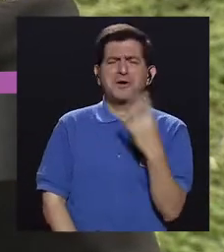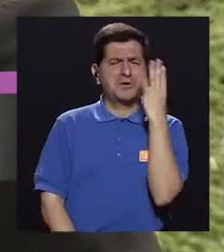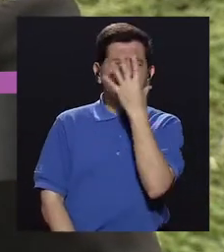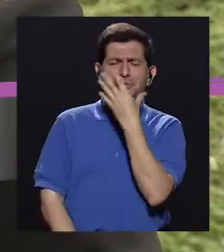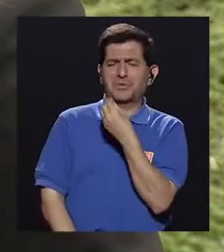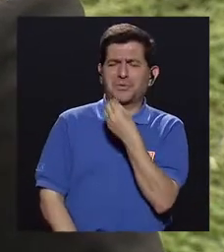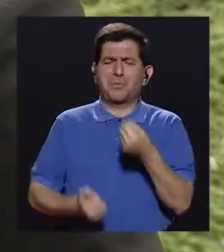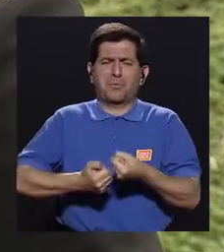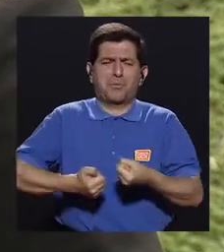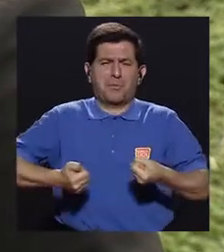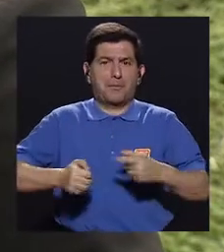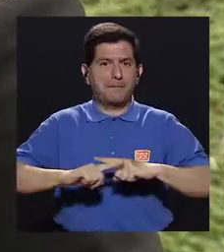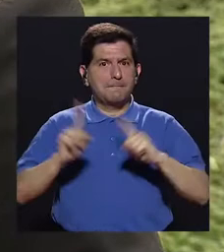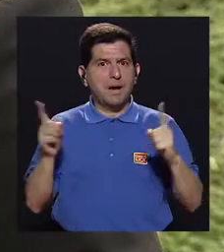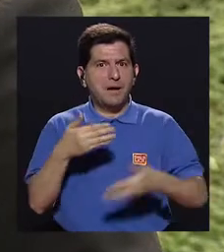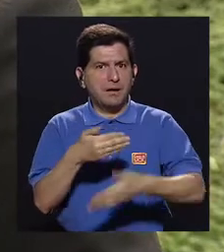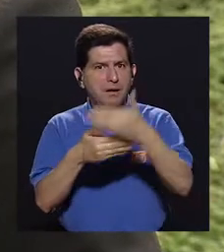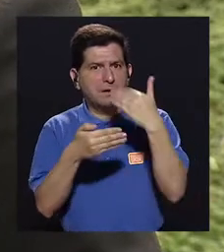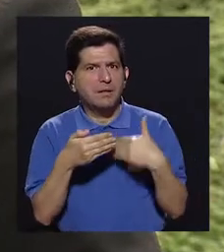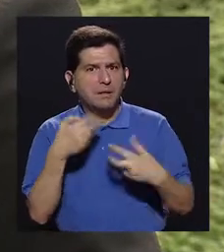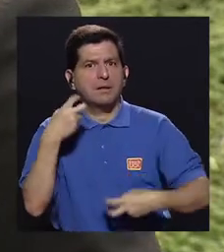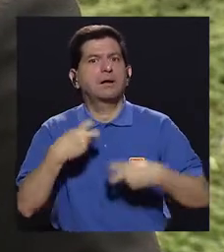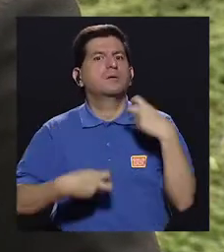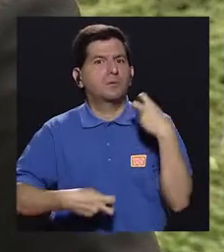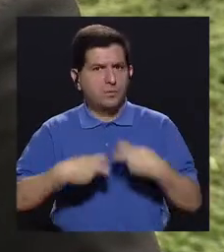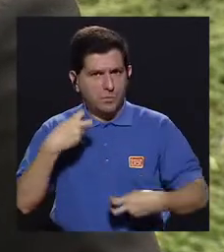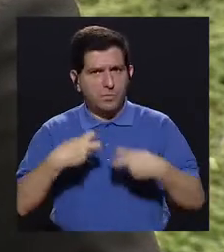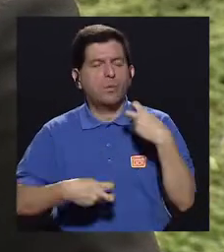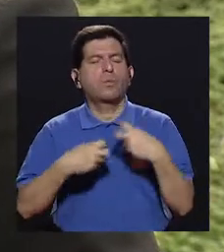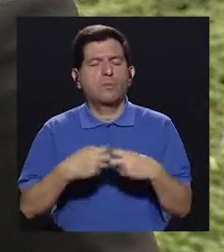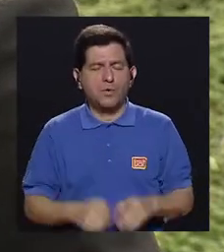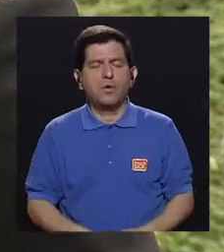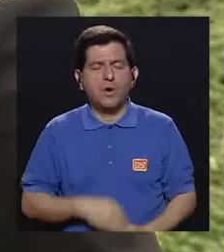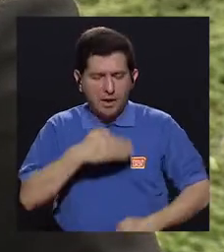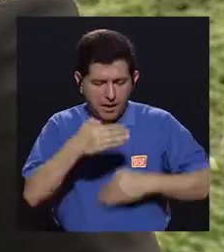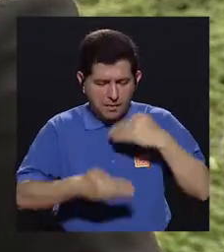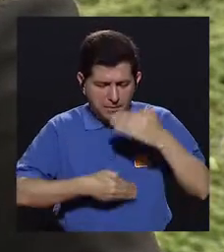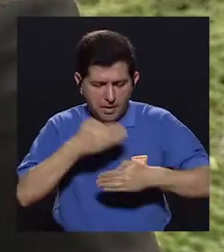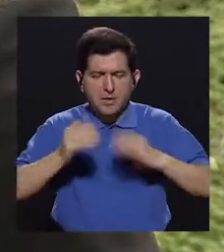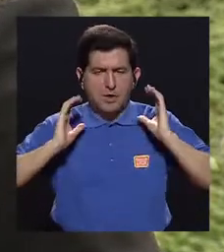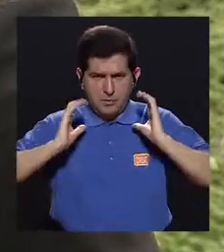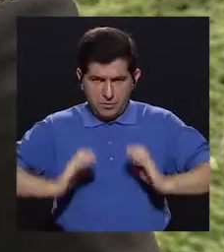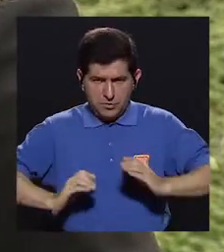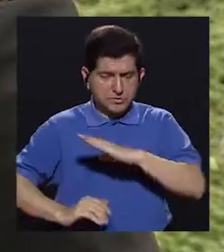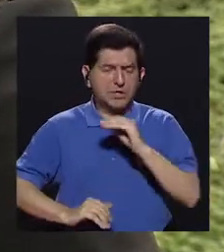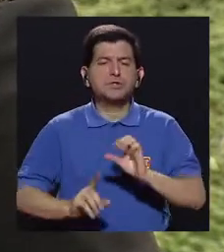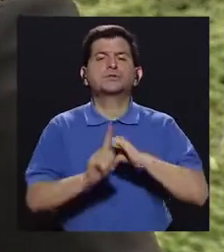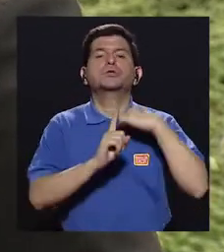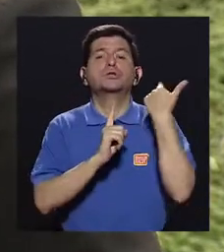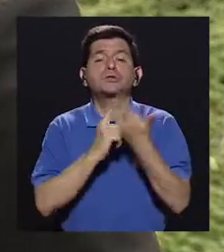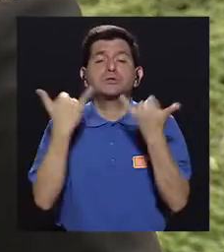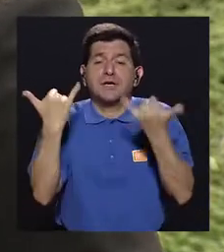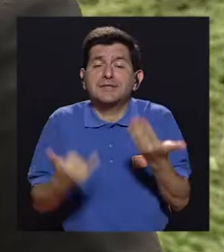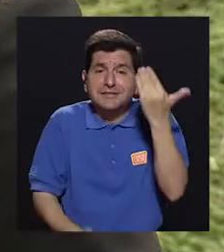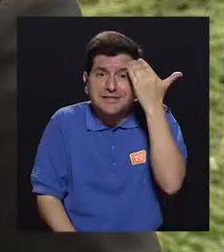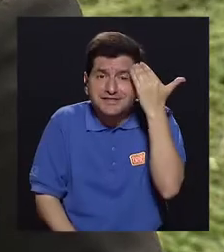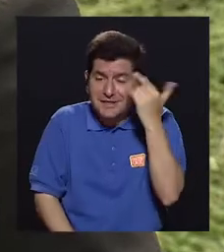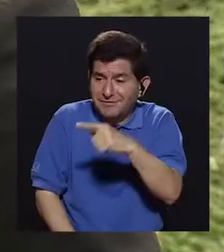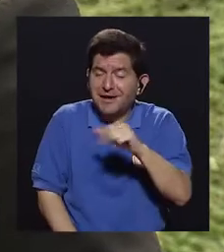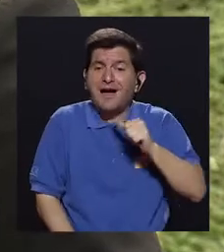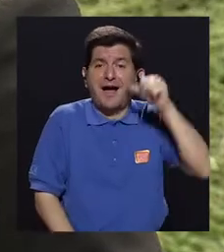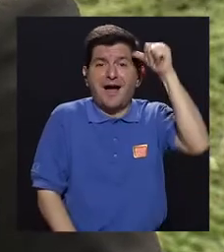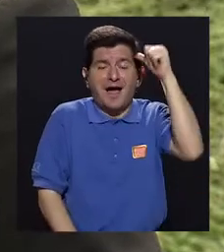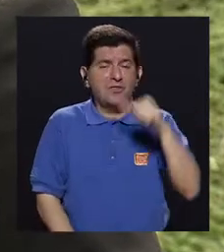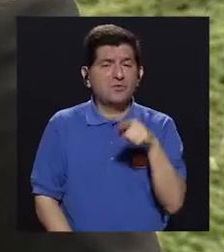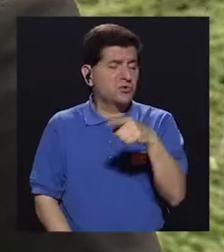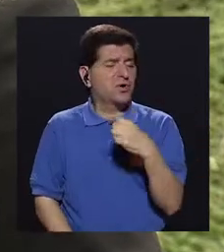qué gordito, pero detrás de eso hay todo un problema a nivel metabólico y a nivel social, porque ya sabemos que van